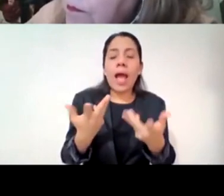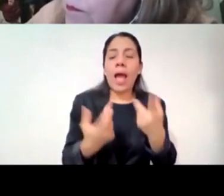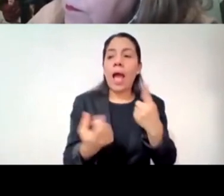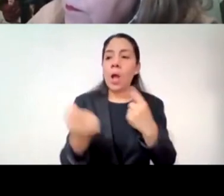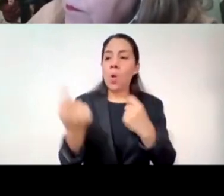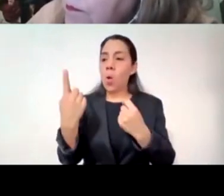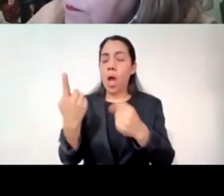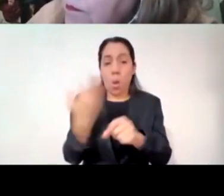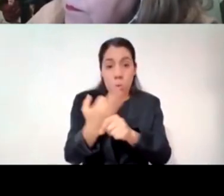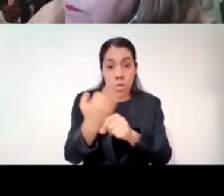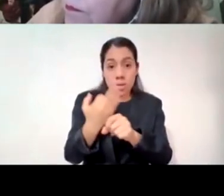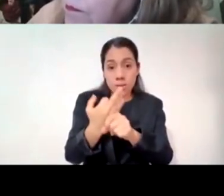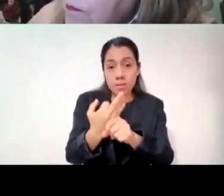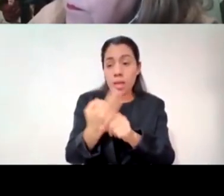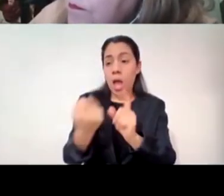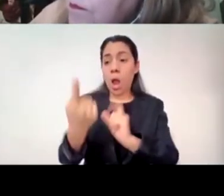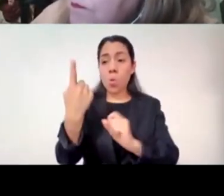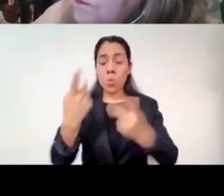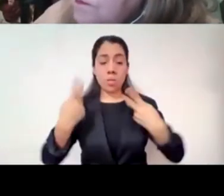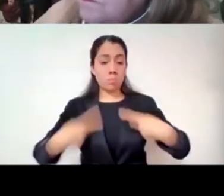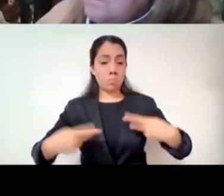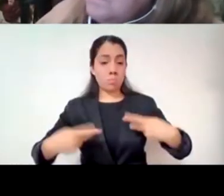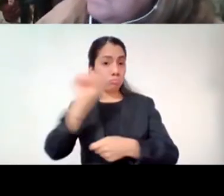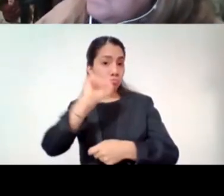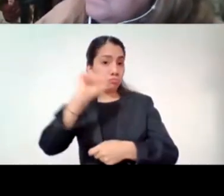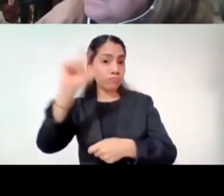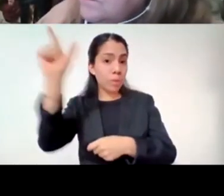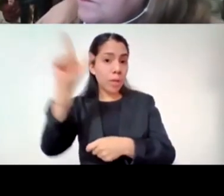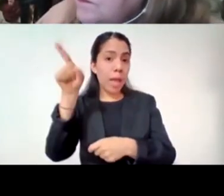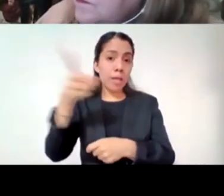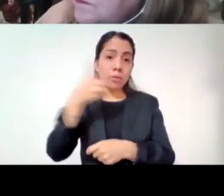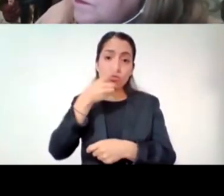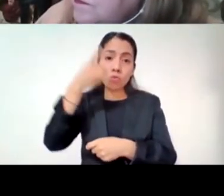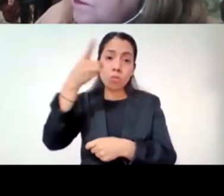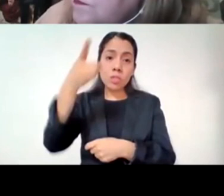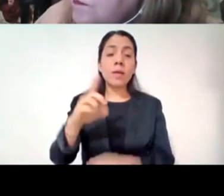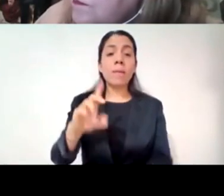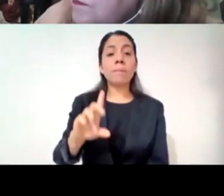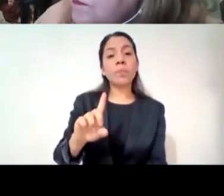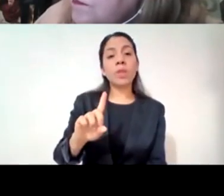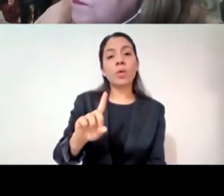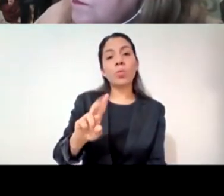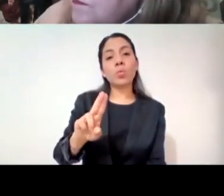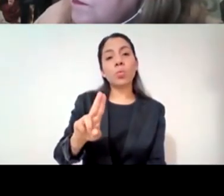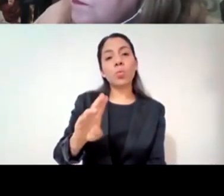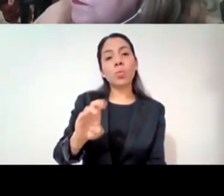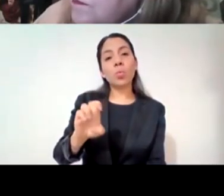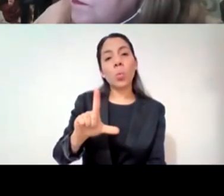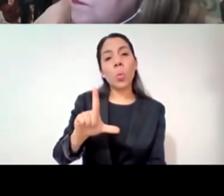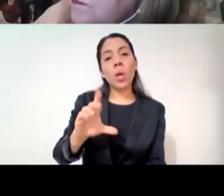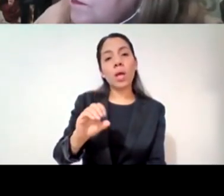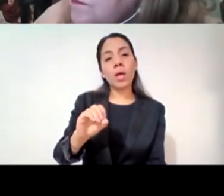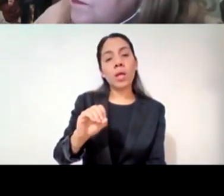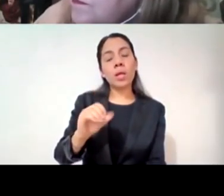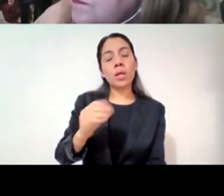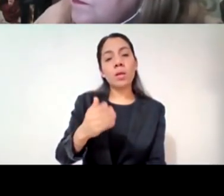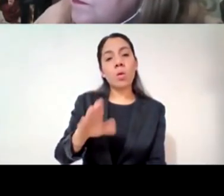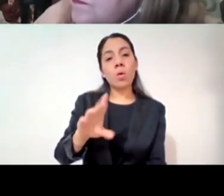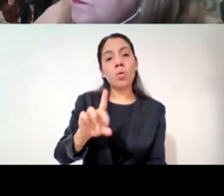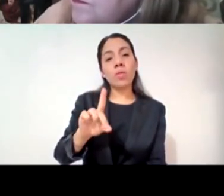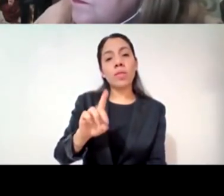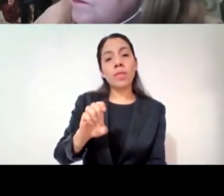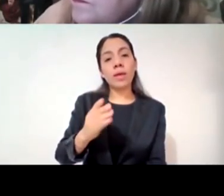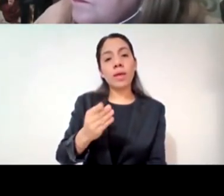especialistas los estudiosos del tema le han llamado duelo de riesgo puede ser un duelo de riesgo porque tiene dos de las características